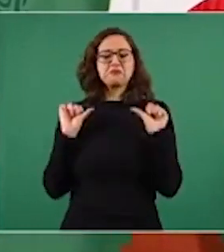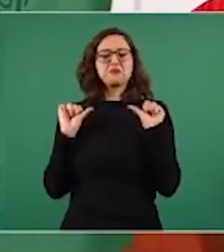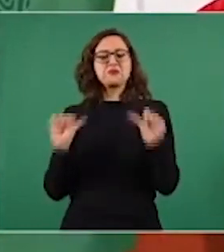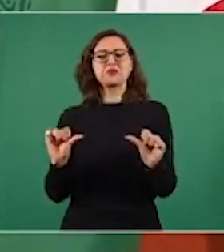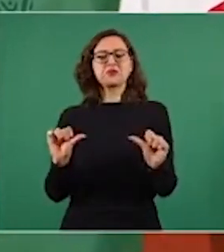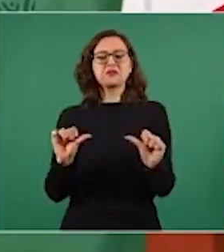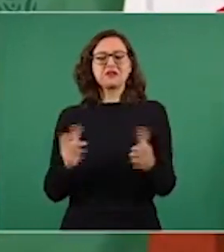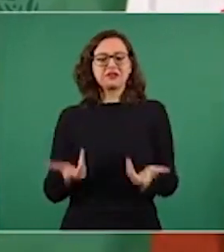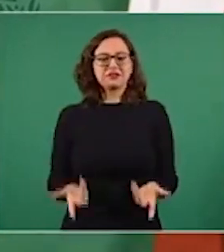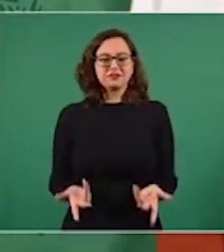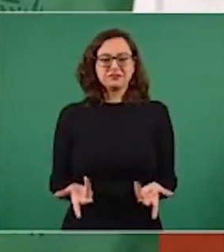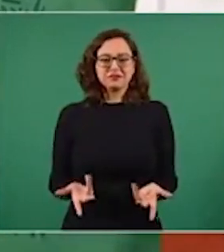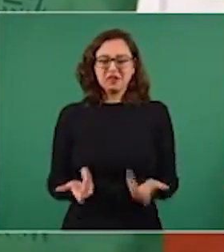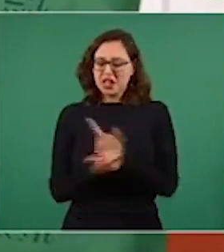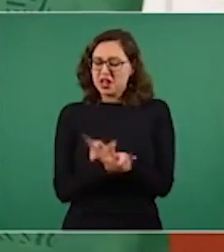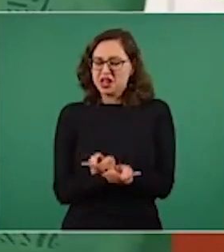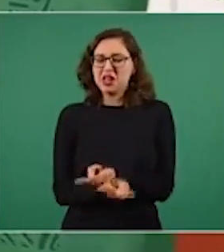para poder